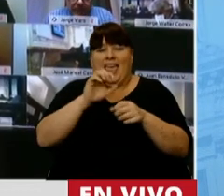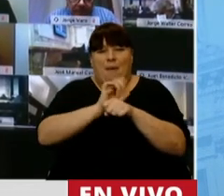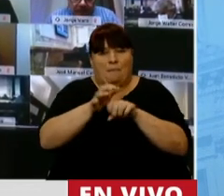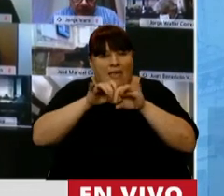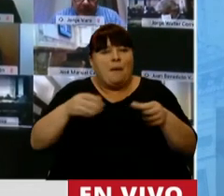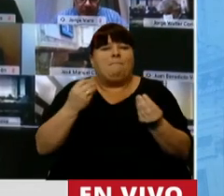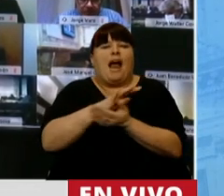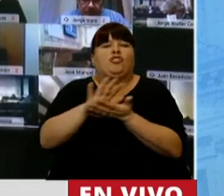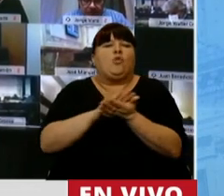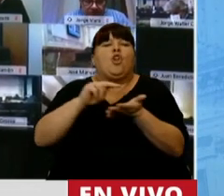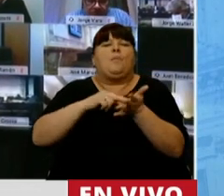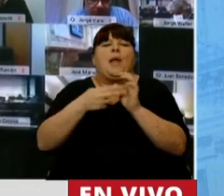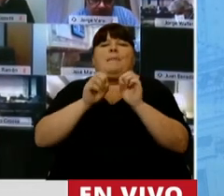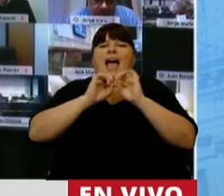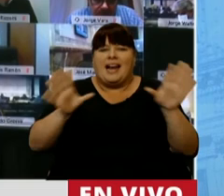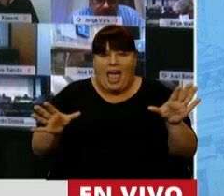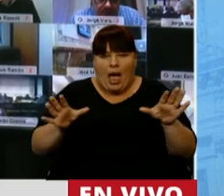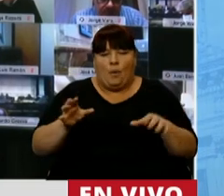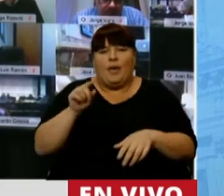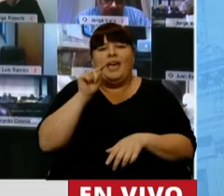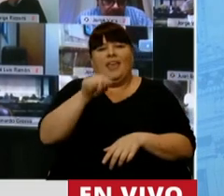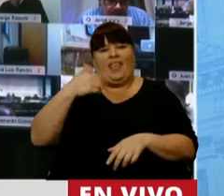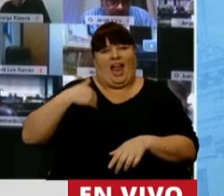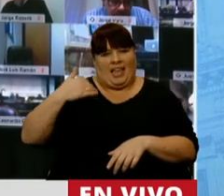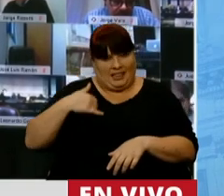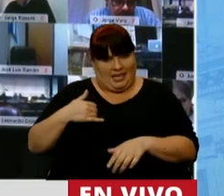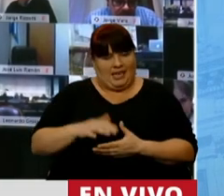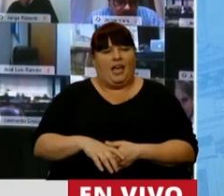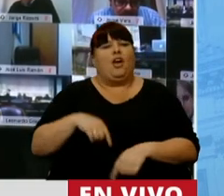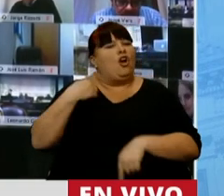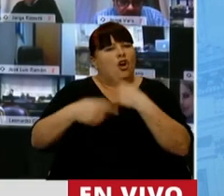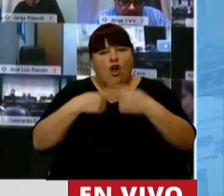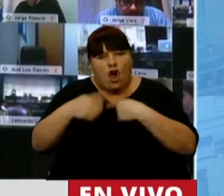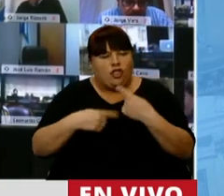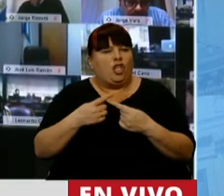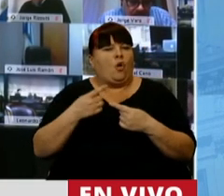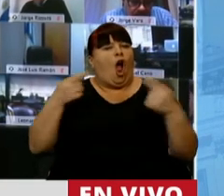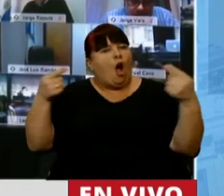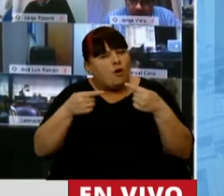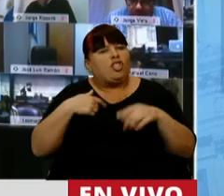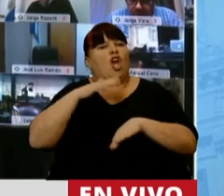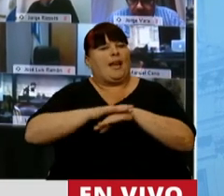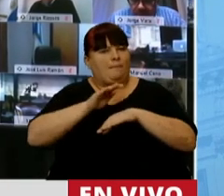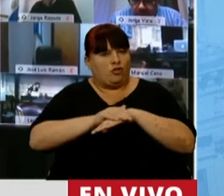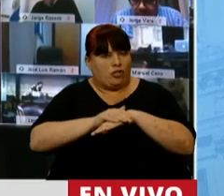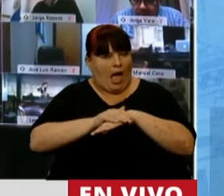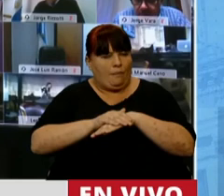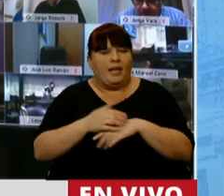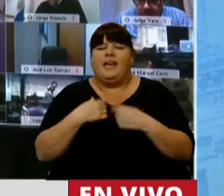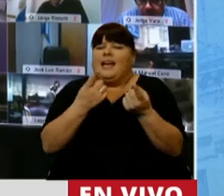a resolver los graves problemas que tiene la Argentina. Vamos a seguir siendo una posición responsable.